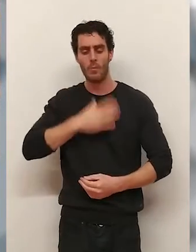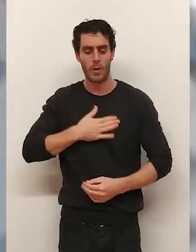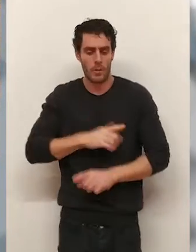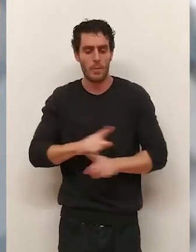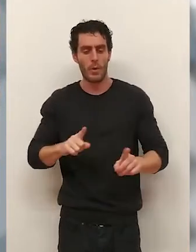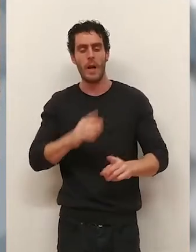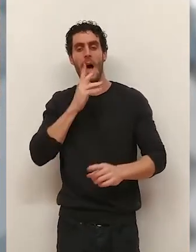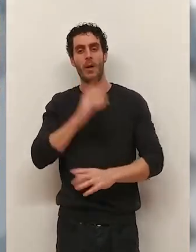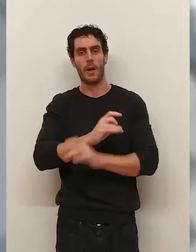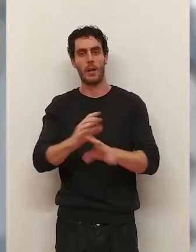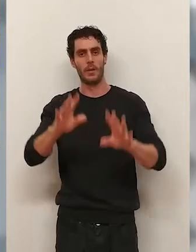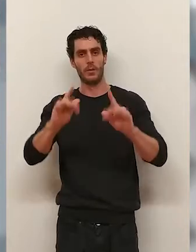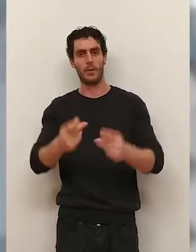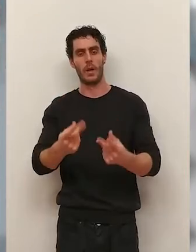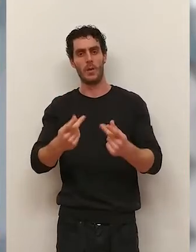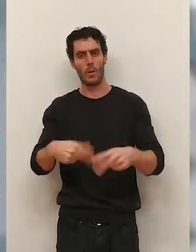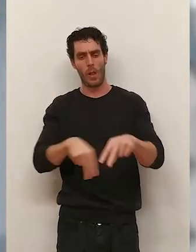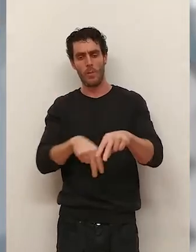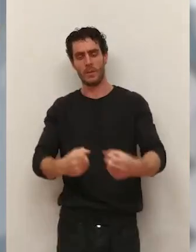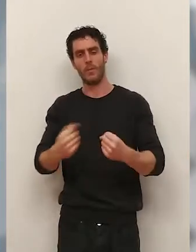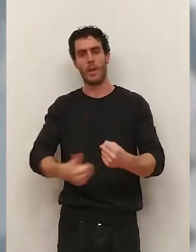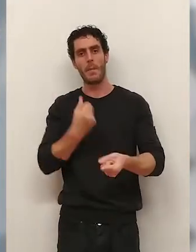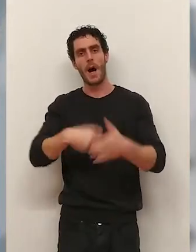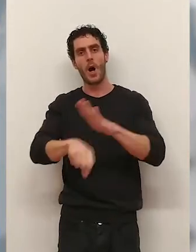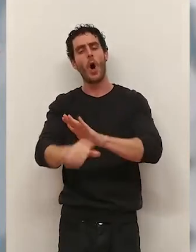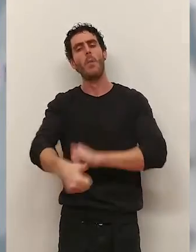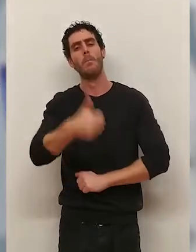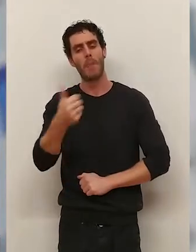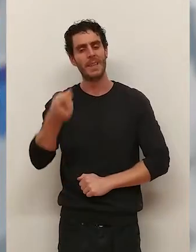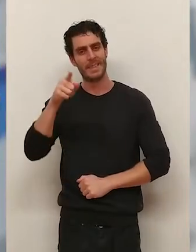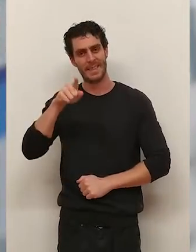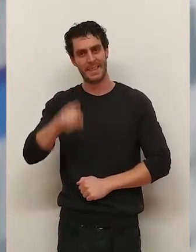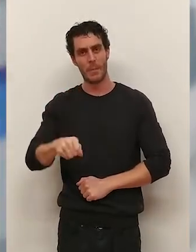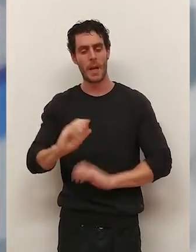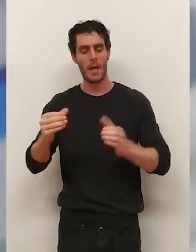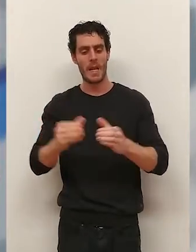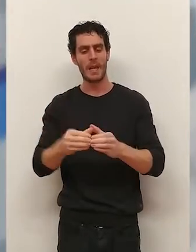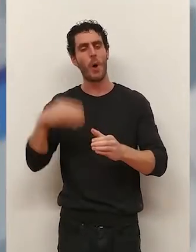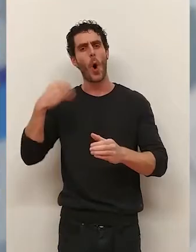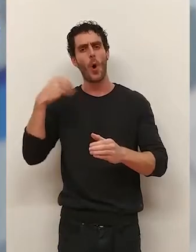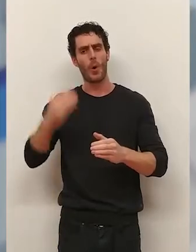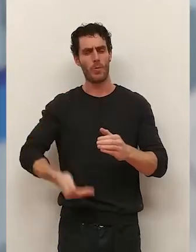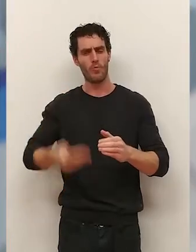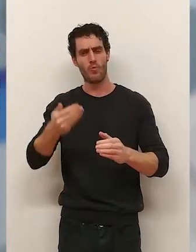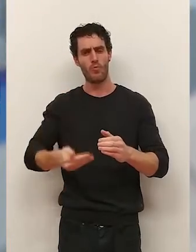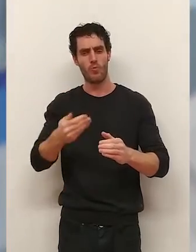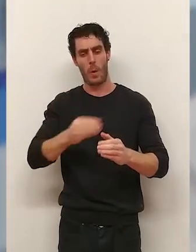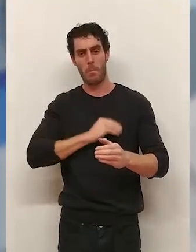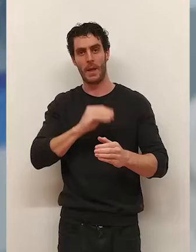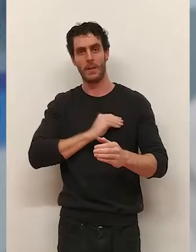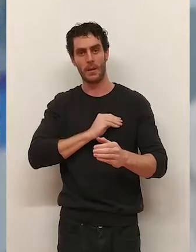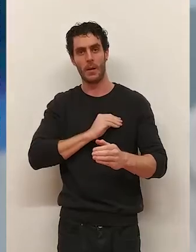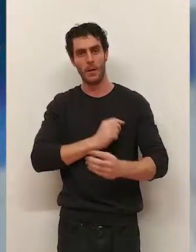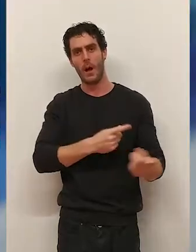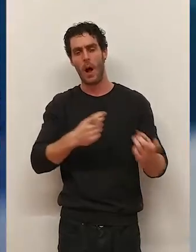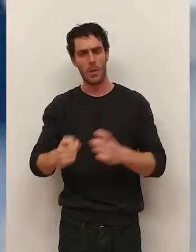Lo que está claro es que ahora Logroño encaja menos, anota más y que la plantilla una de las más jóvenes de los últimos años